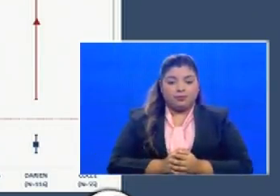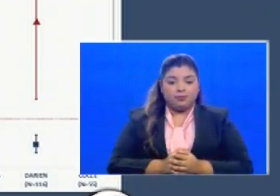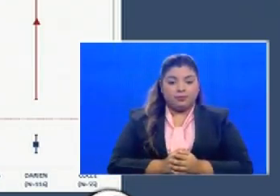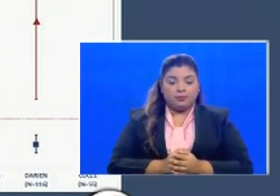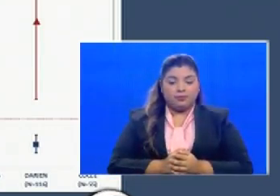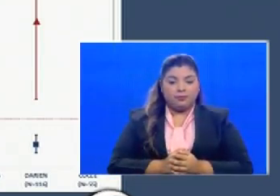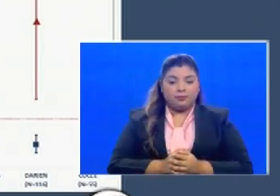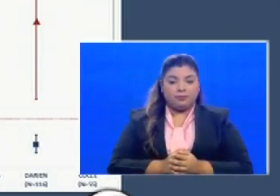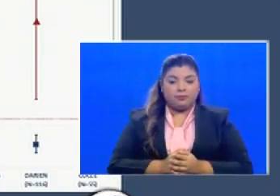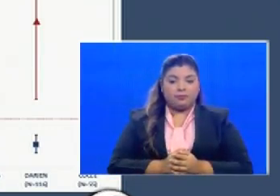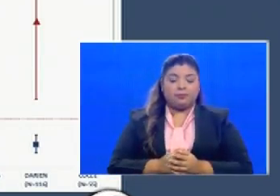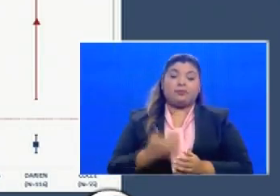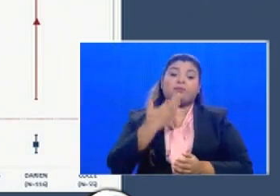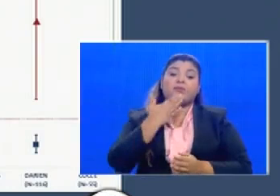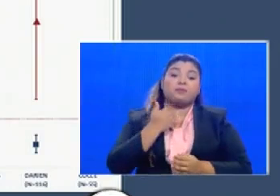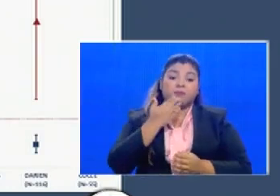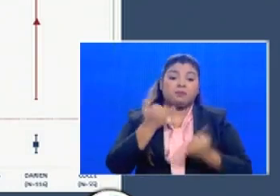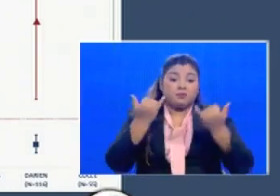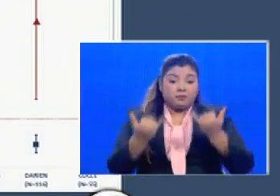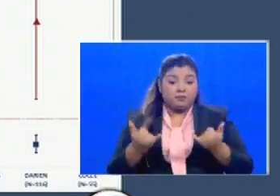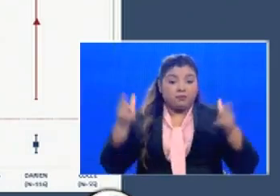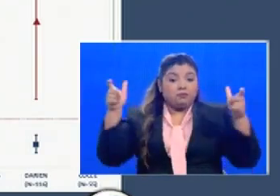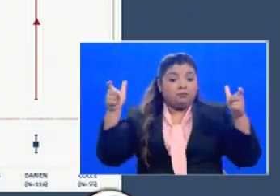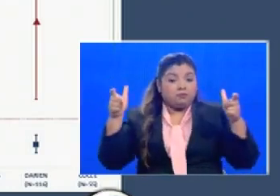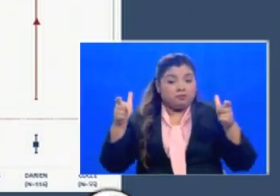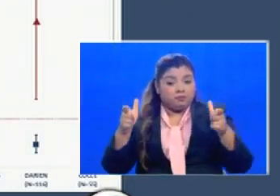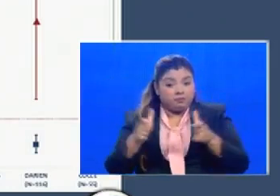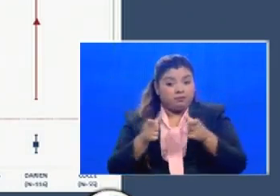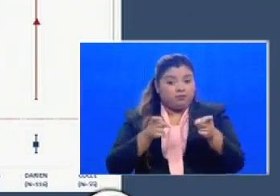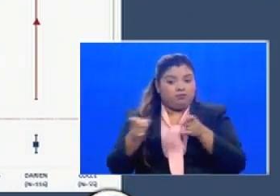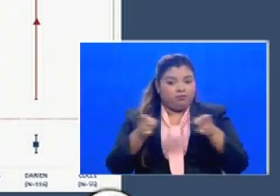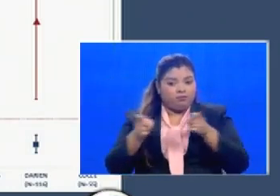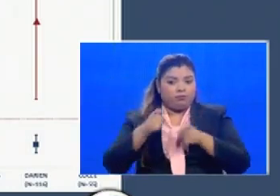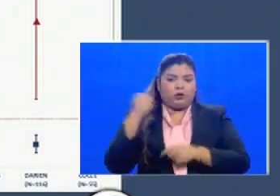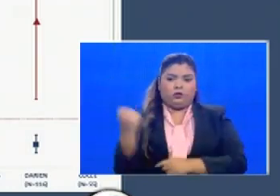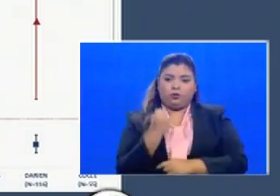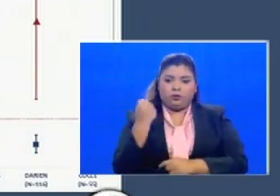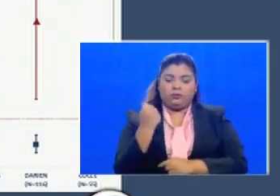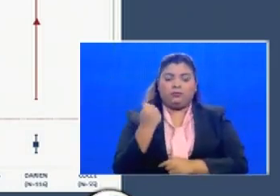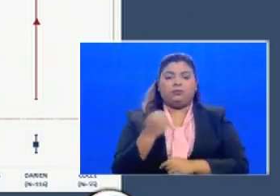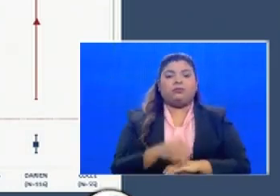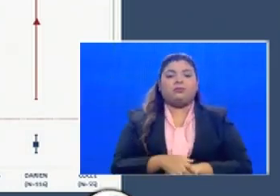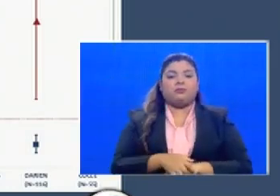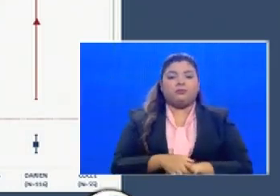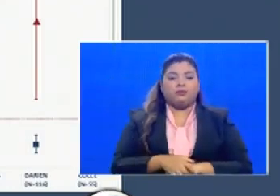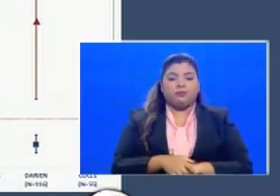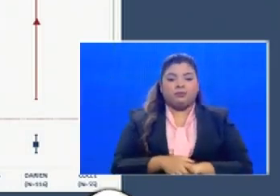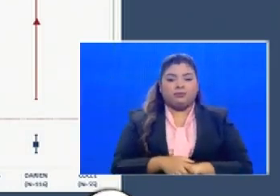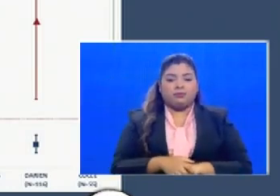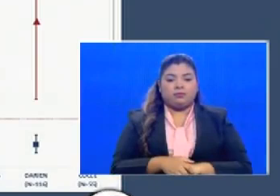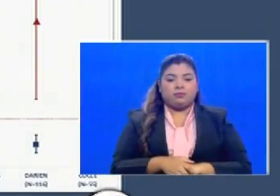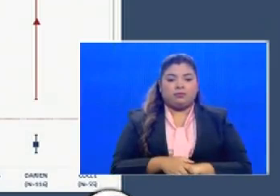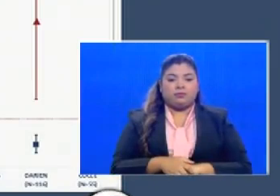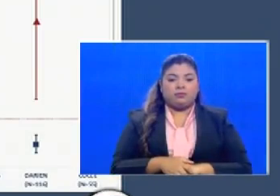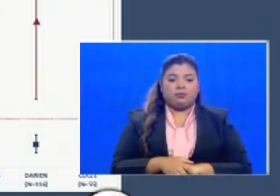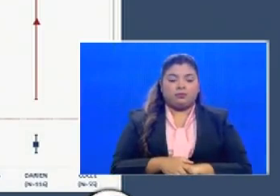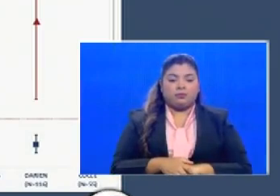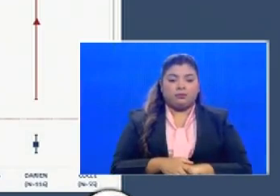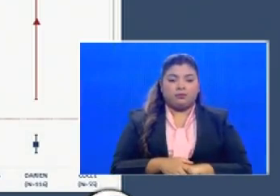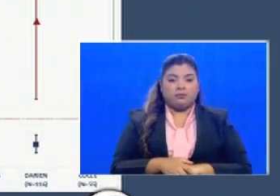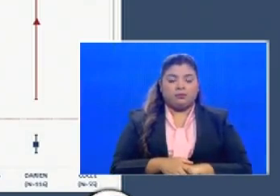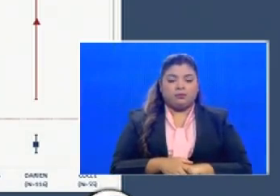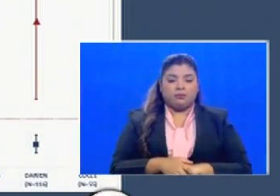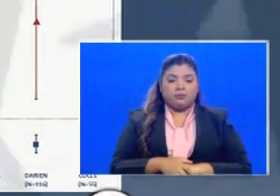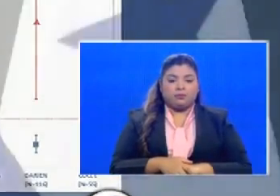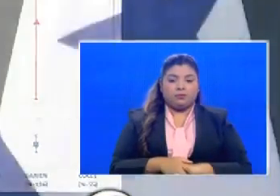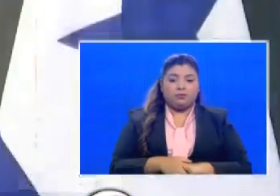alcanzando el nivel por debajo de uno es decir de la supresión en resumen lo que observamos después